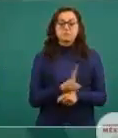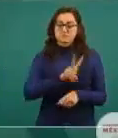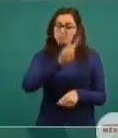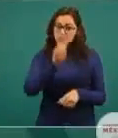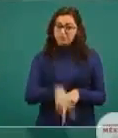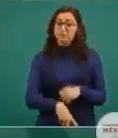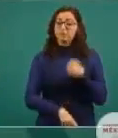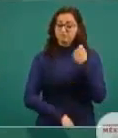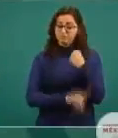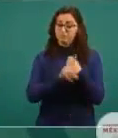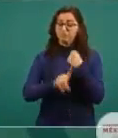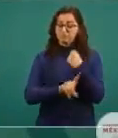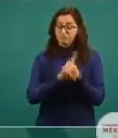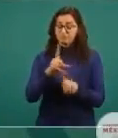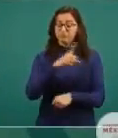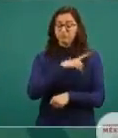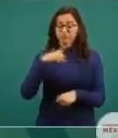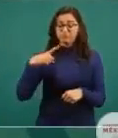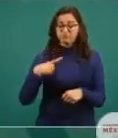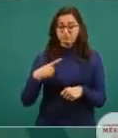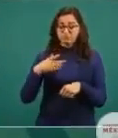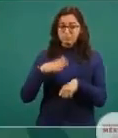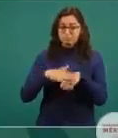tenemos que aplicarnos más.